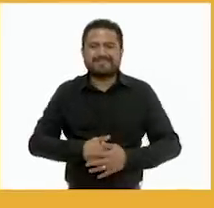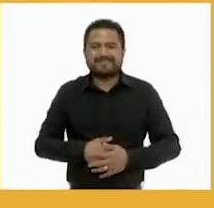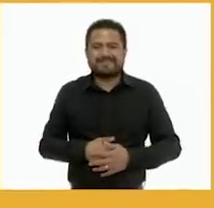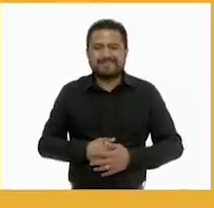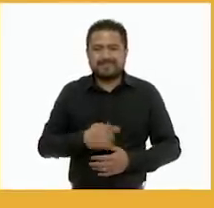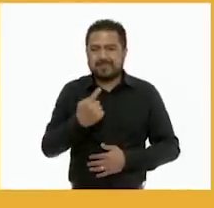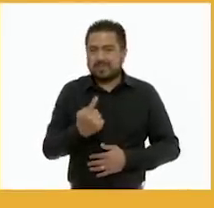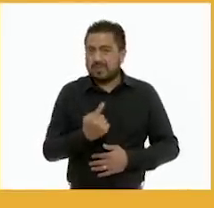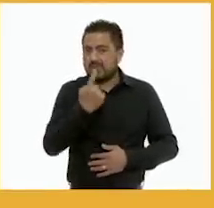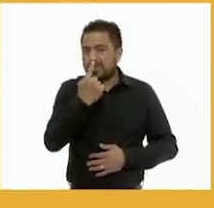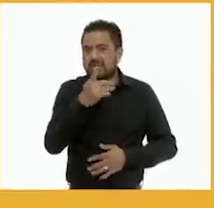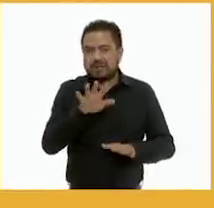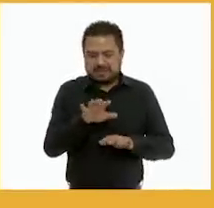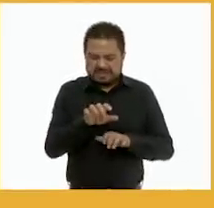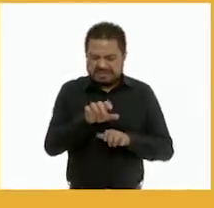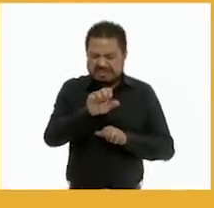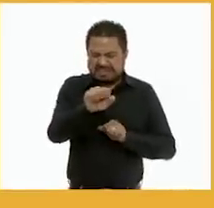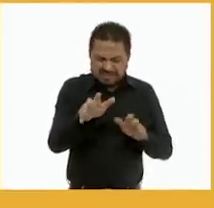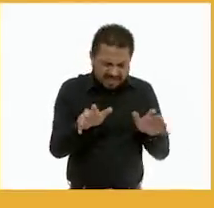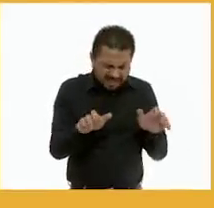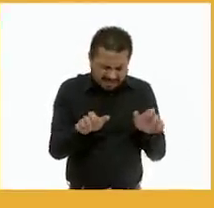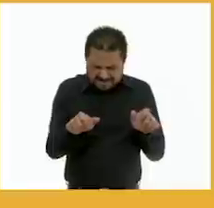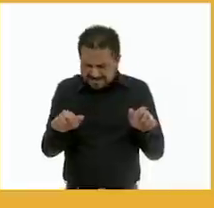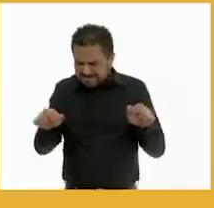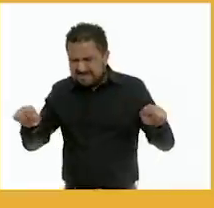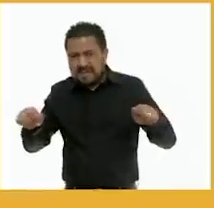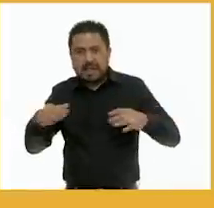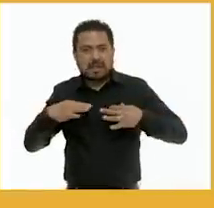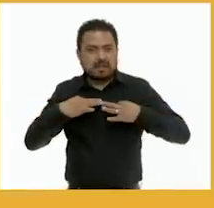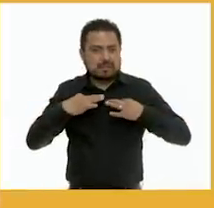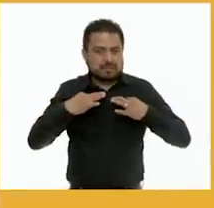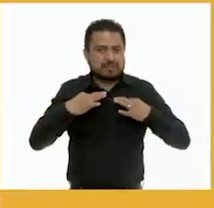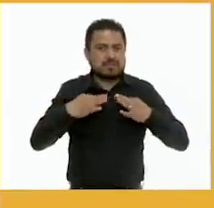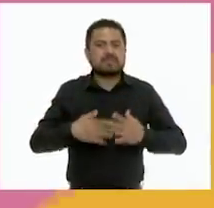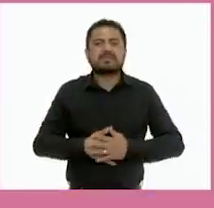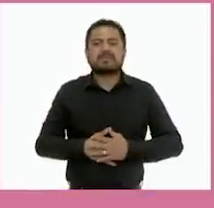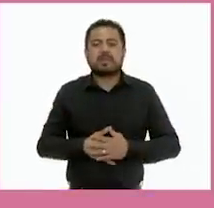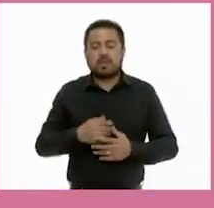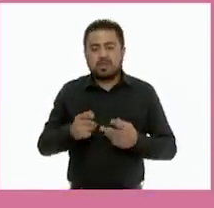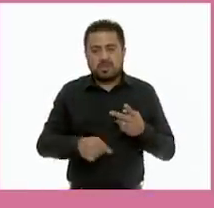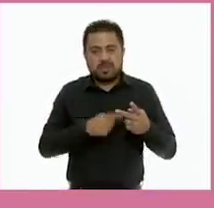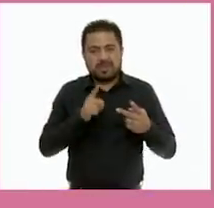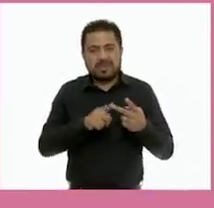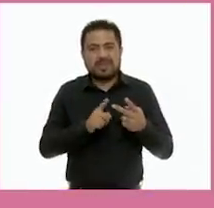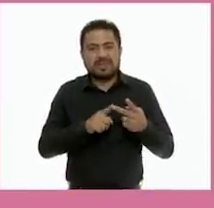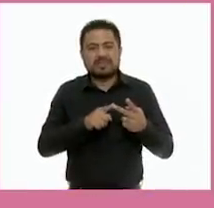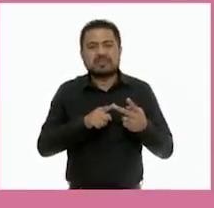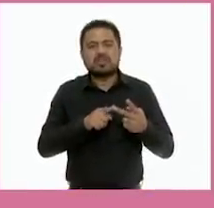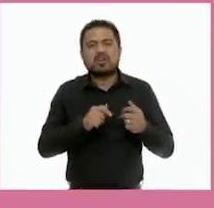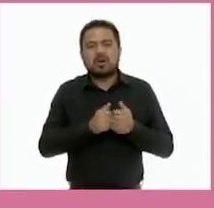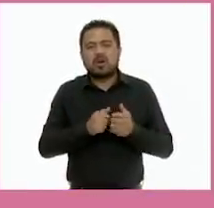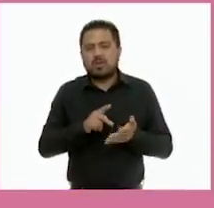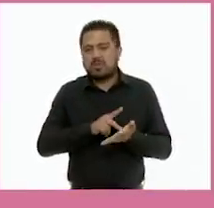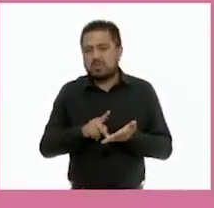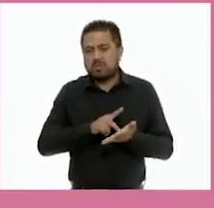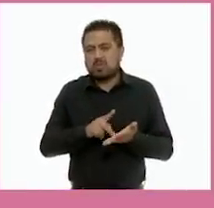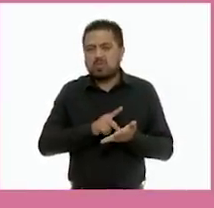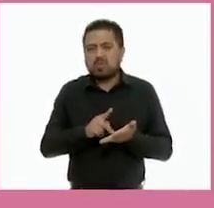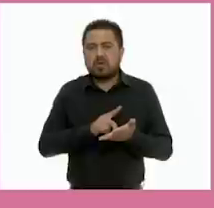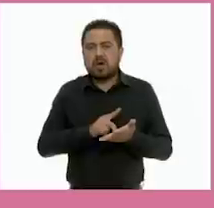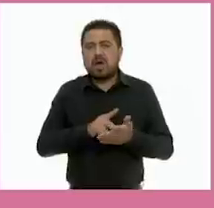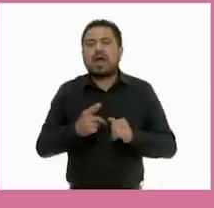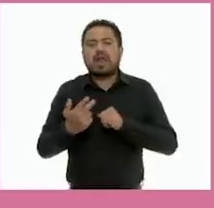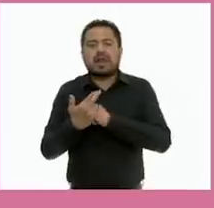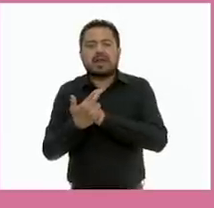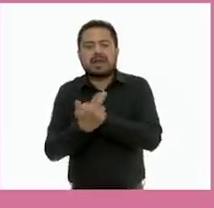1. Estira la playera a lo largo y a lo ancho 2. Marca con el plumón o la pluma y